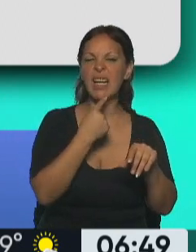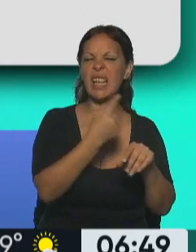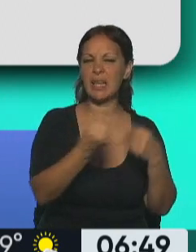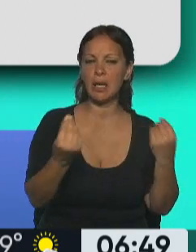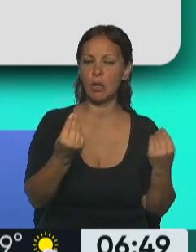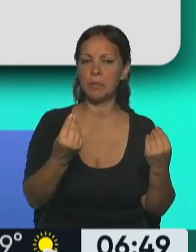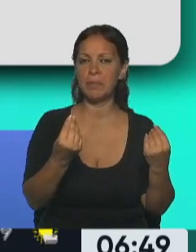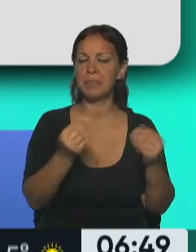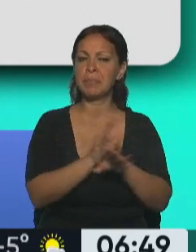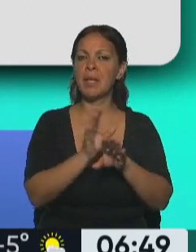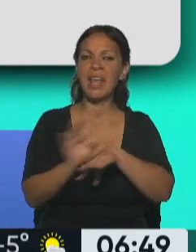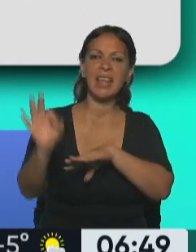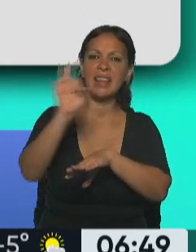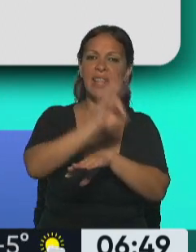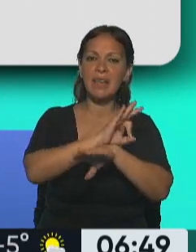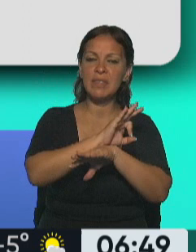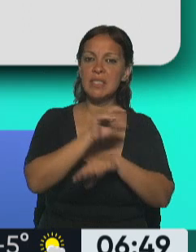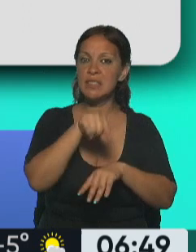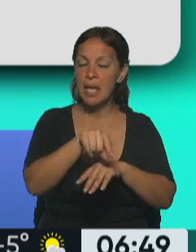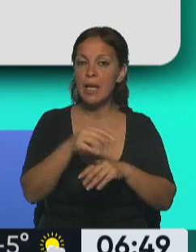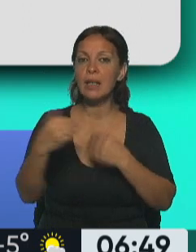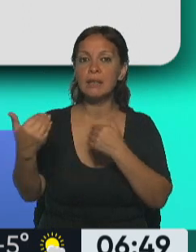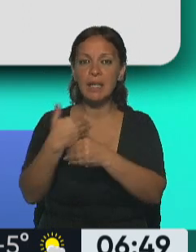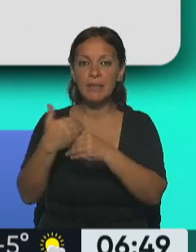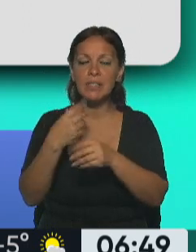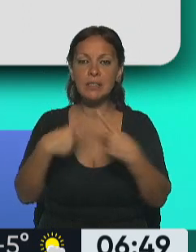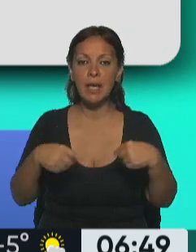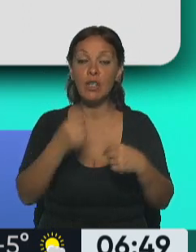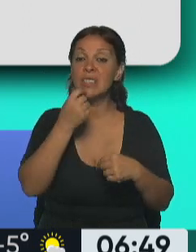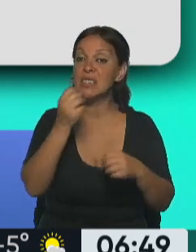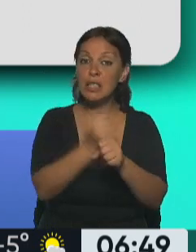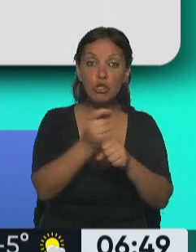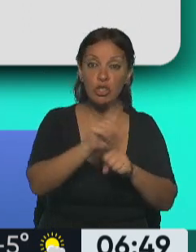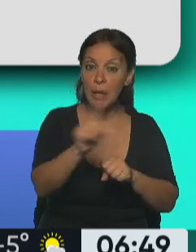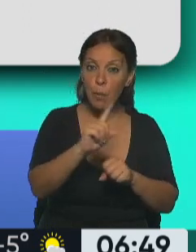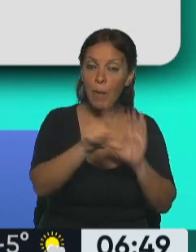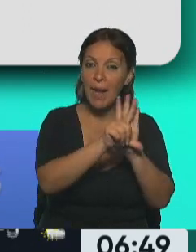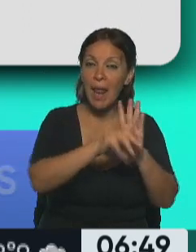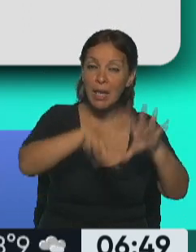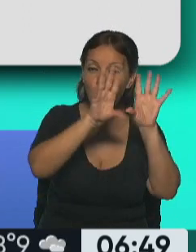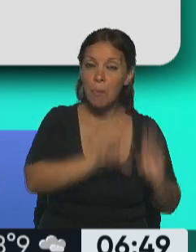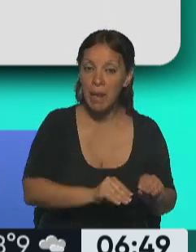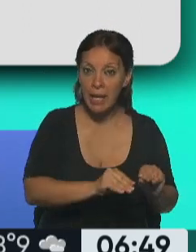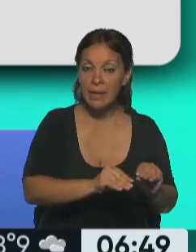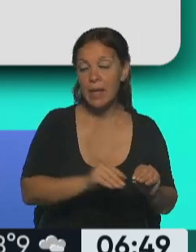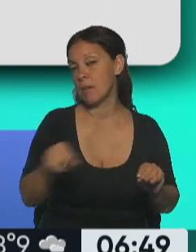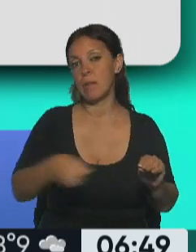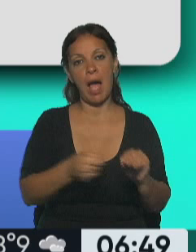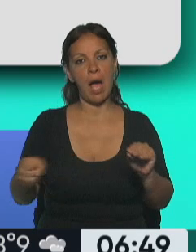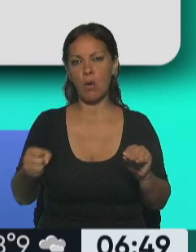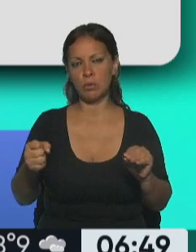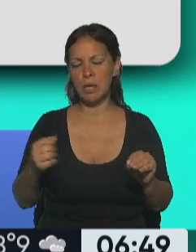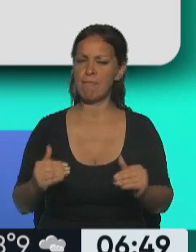negocia, directo a los gobernadores. Si no se aprueban todas las medidas económicas propuestas en la ley, como dijo el presidente Milley, el ajuste será